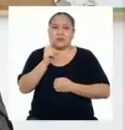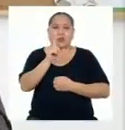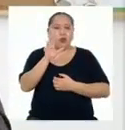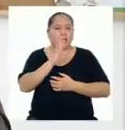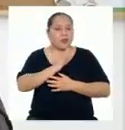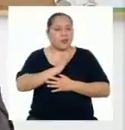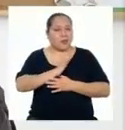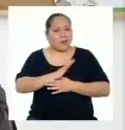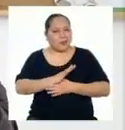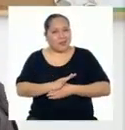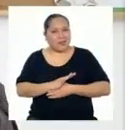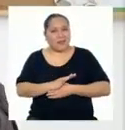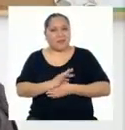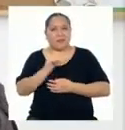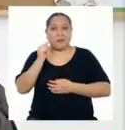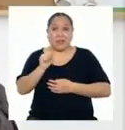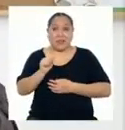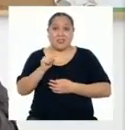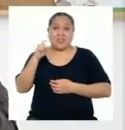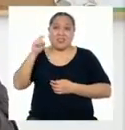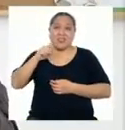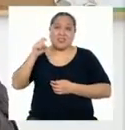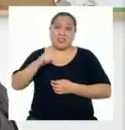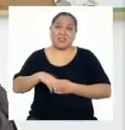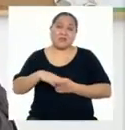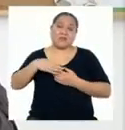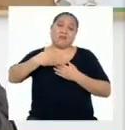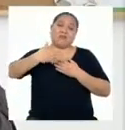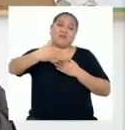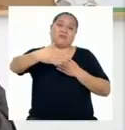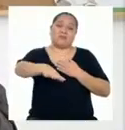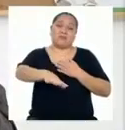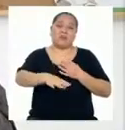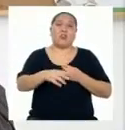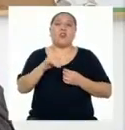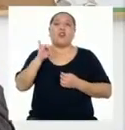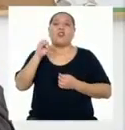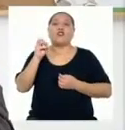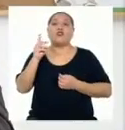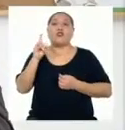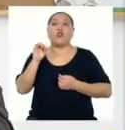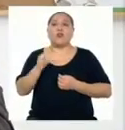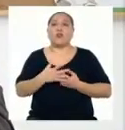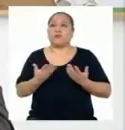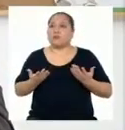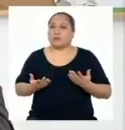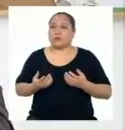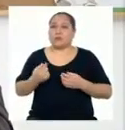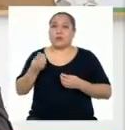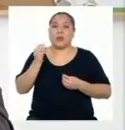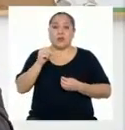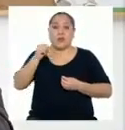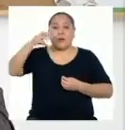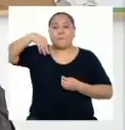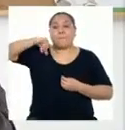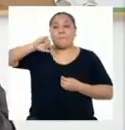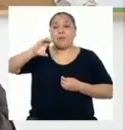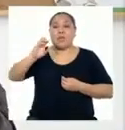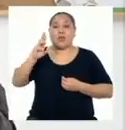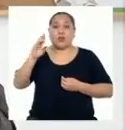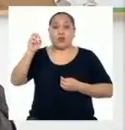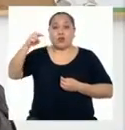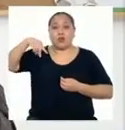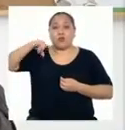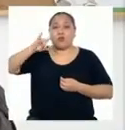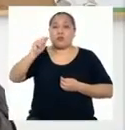tranquila, Yaremis. Para eso se necesita que pase un tiempo, ya que con el yodo pasa que, al ser un micronutriente,